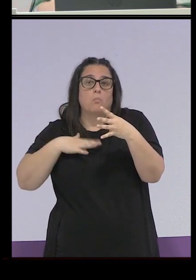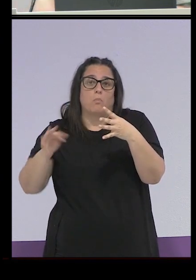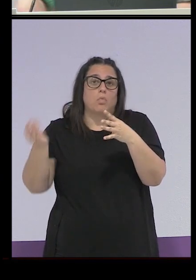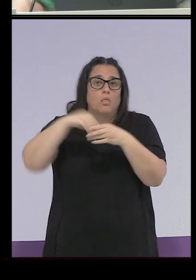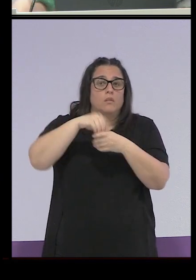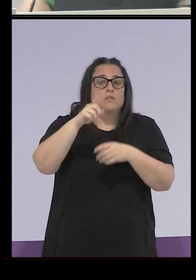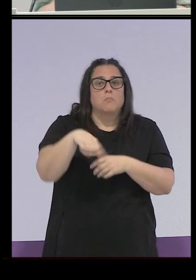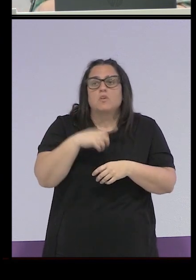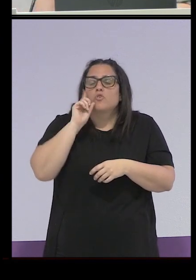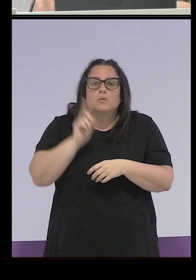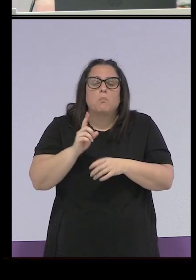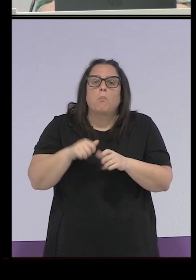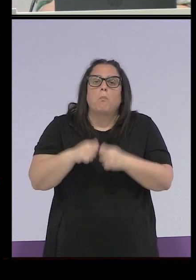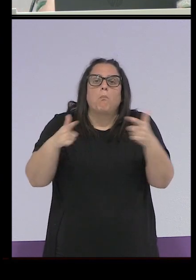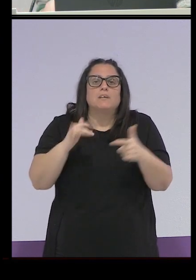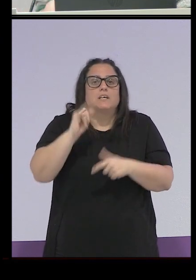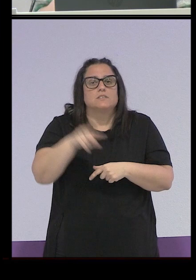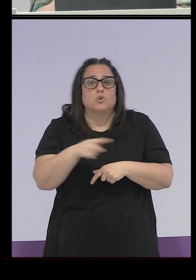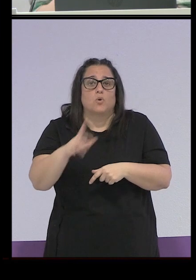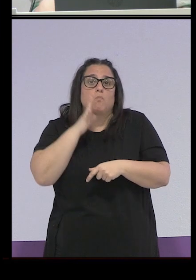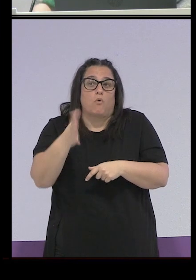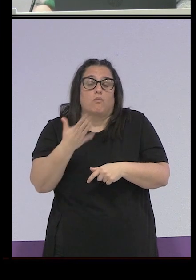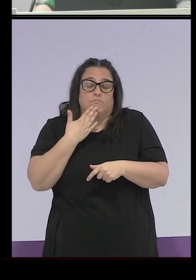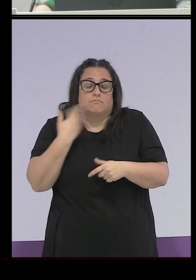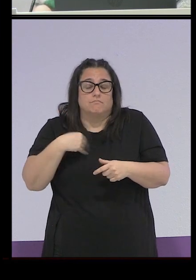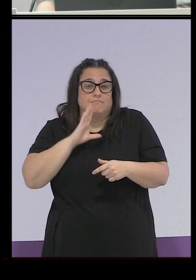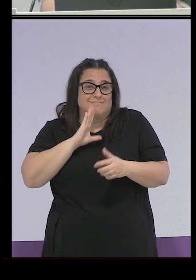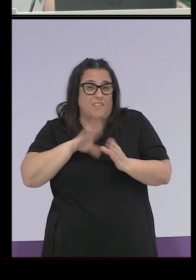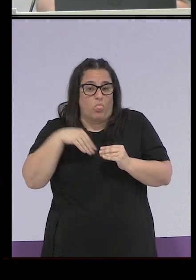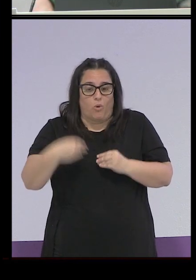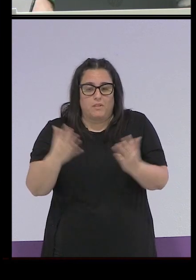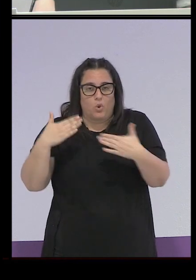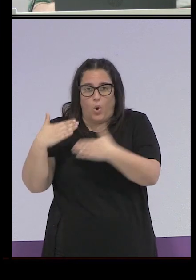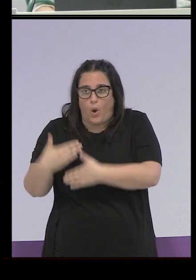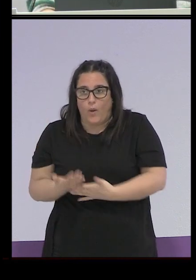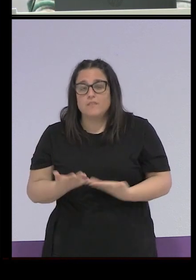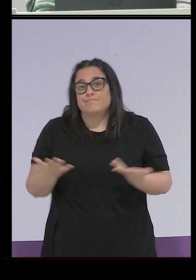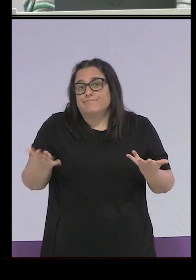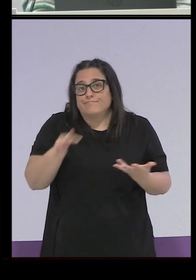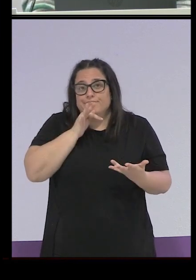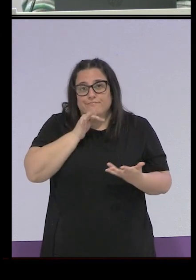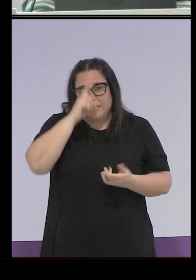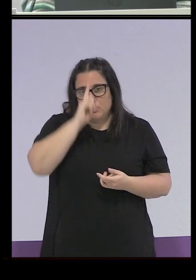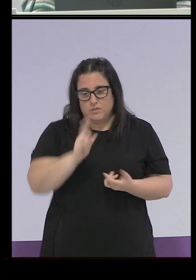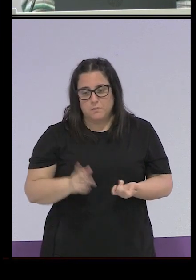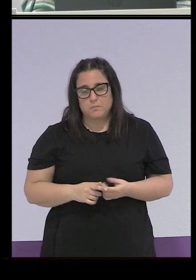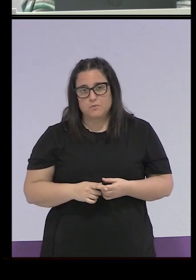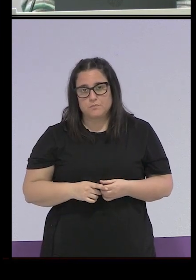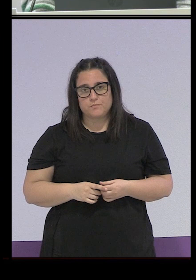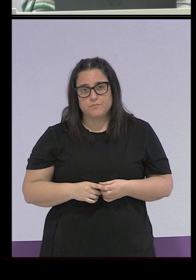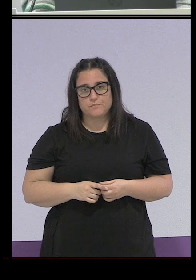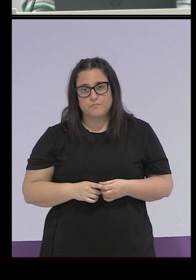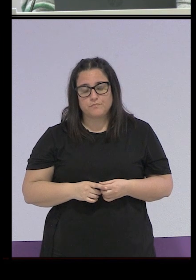ahí, pero no sabemos si hay más. Porque como tampoco ha aparecido, como os digo, la documentación de todos los sitios, pues es algo que todavía está por